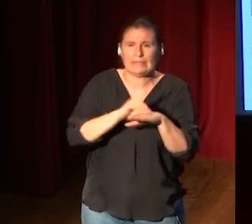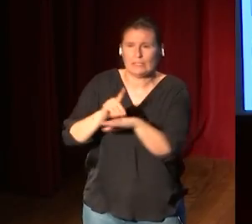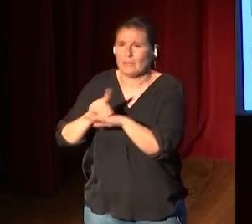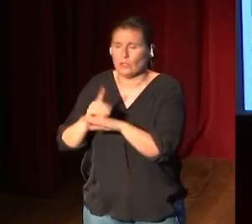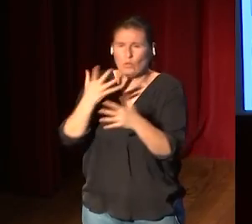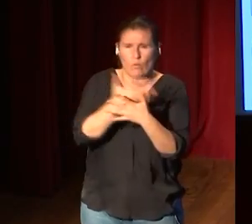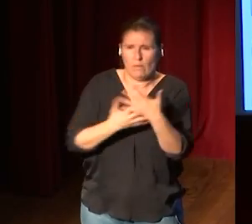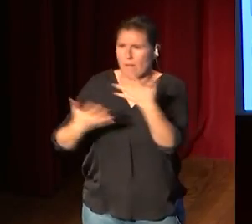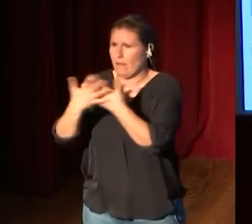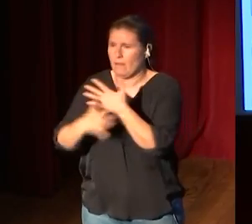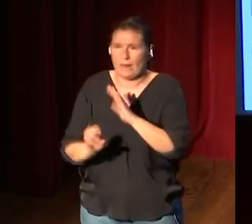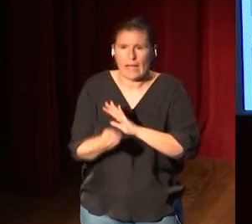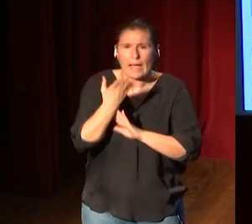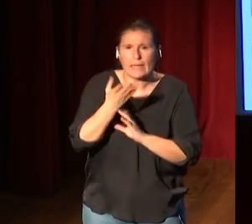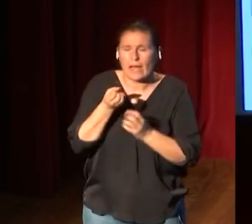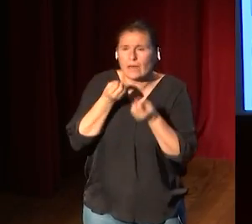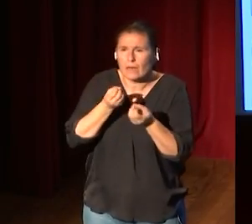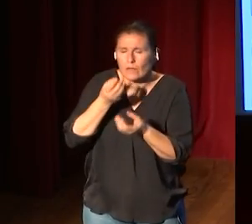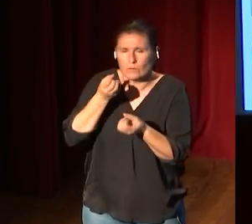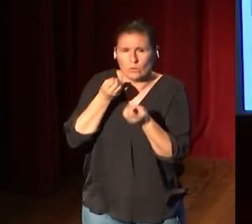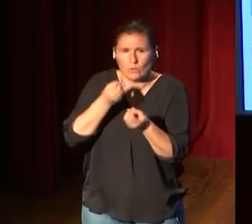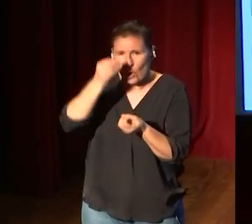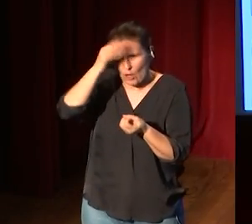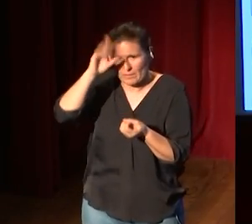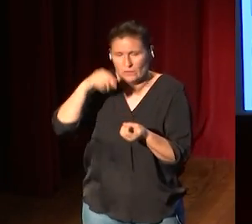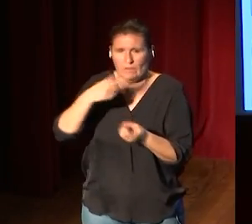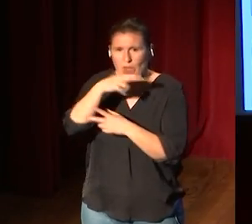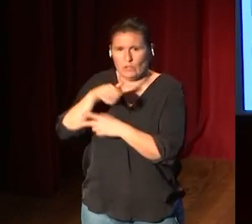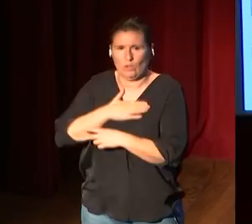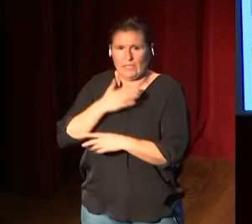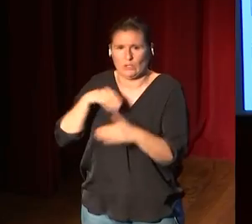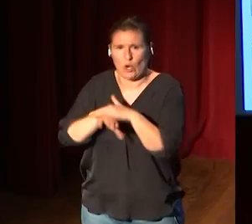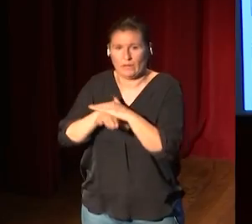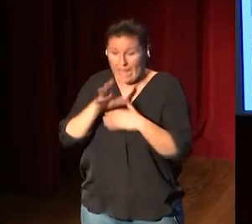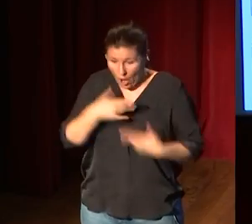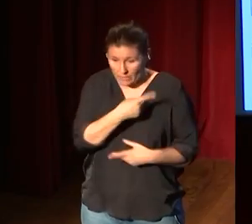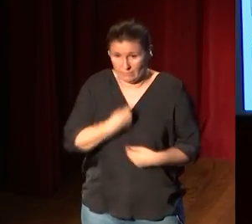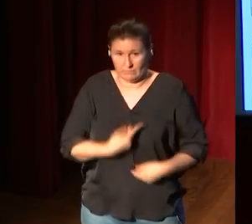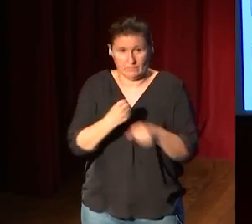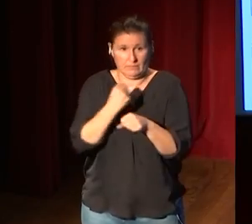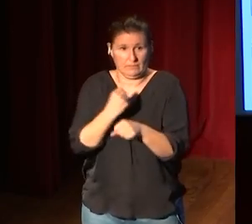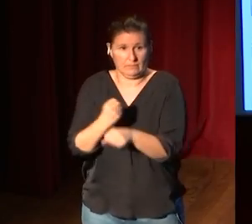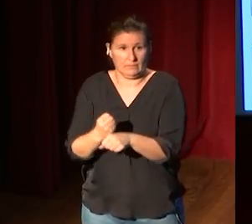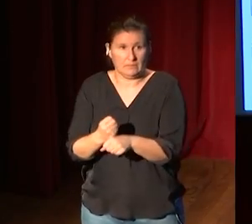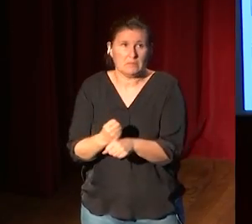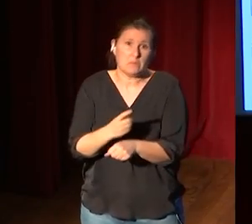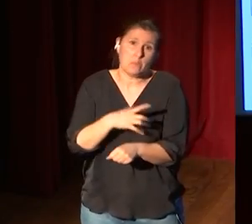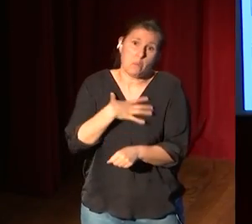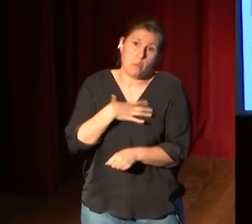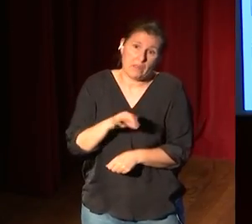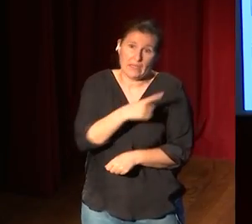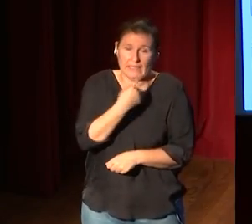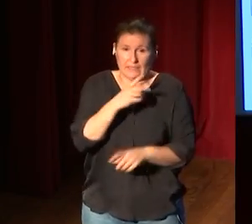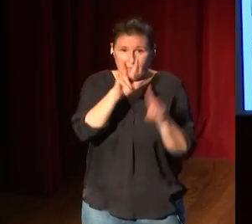generando conocimiento sobre el museo de nuestras colecciones en esto trabajamos y quizás en esto sí que